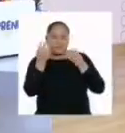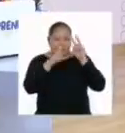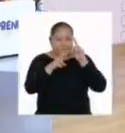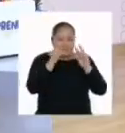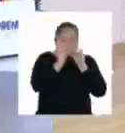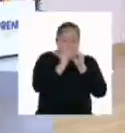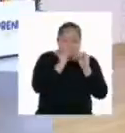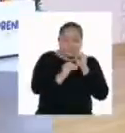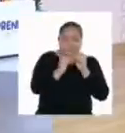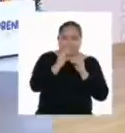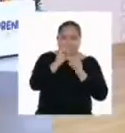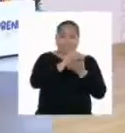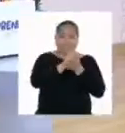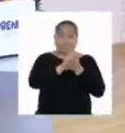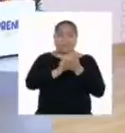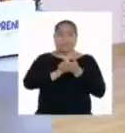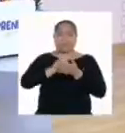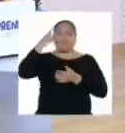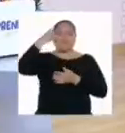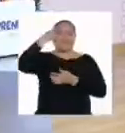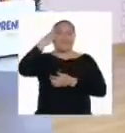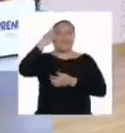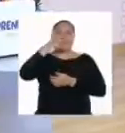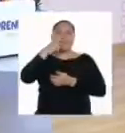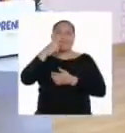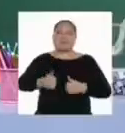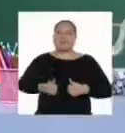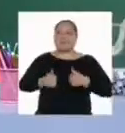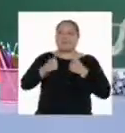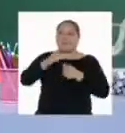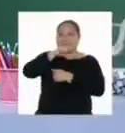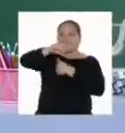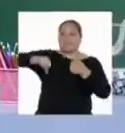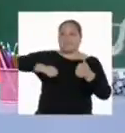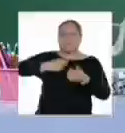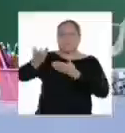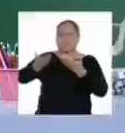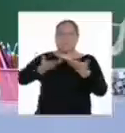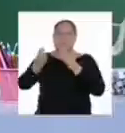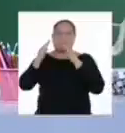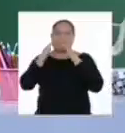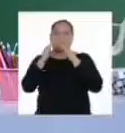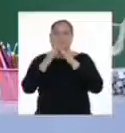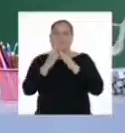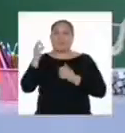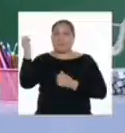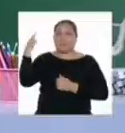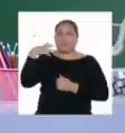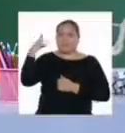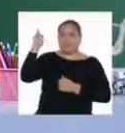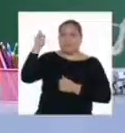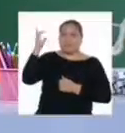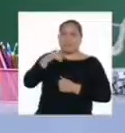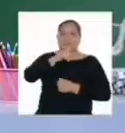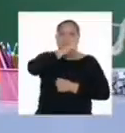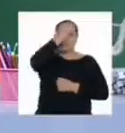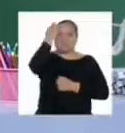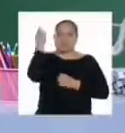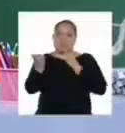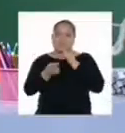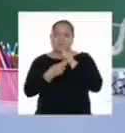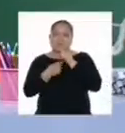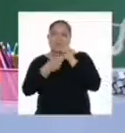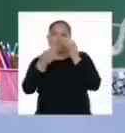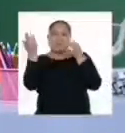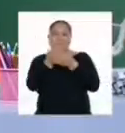sus textos y para reflexionar sobre la convivencia en casa. Como ya dijo la profesora, no se olviden de guardarlo en